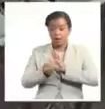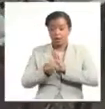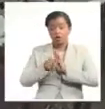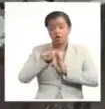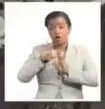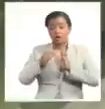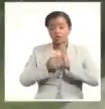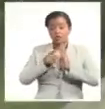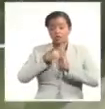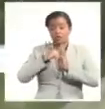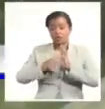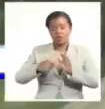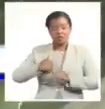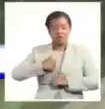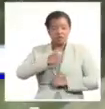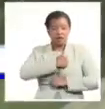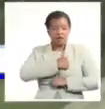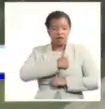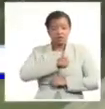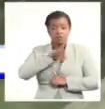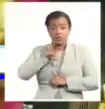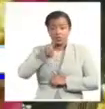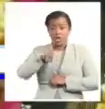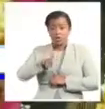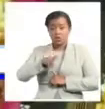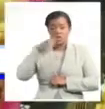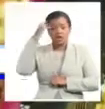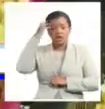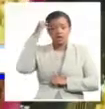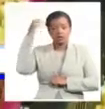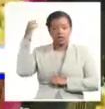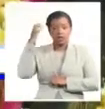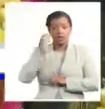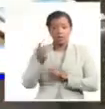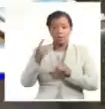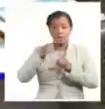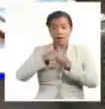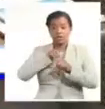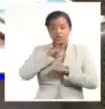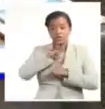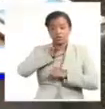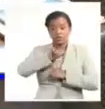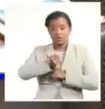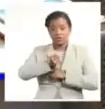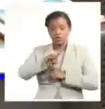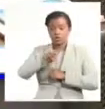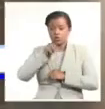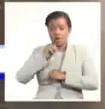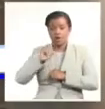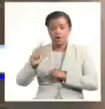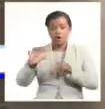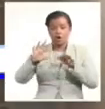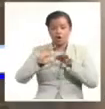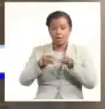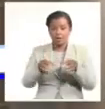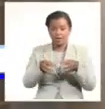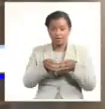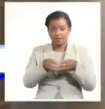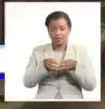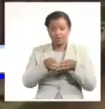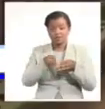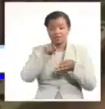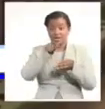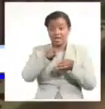son privadas y 51 son estatales, a las que se suman 56 cooperativas. Los nuevos actores económicos